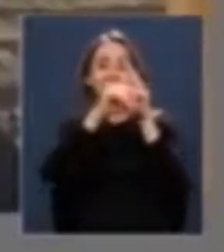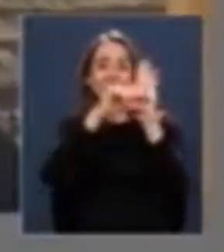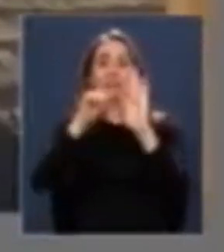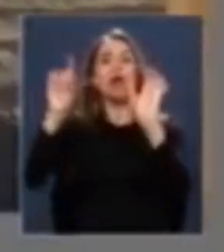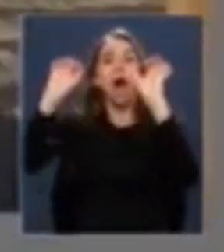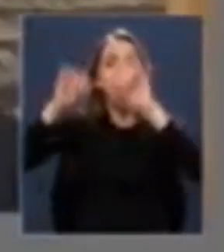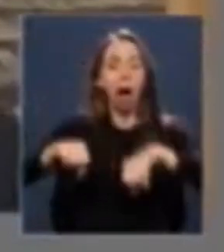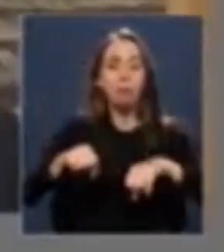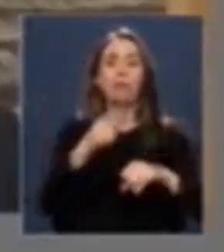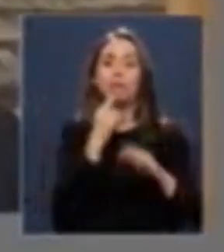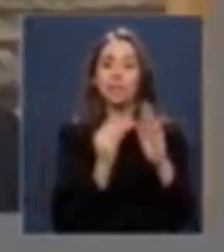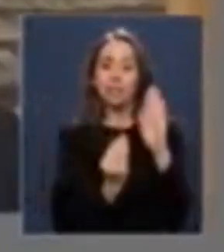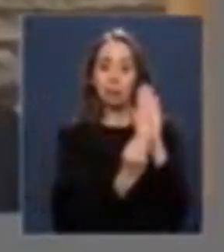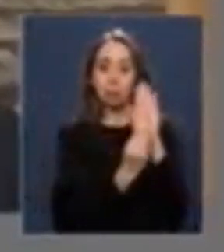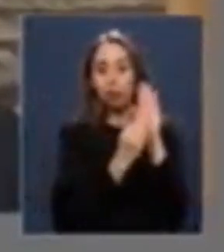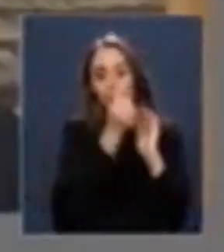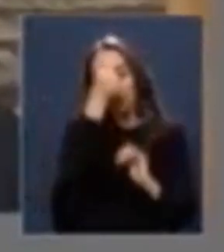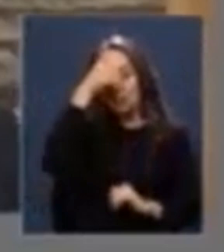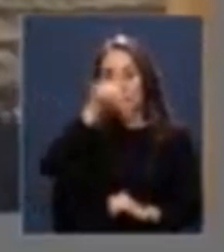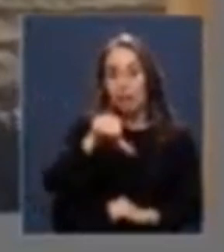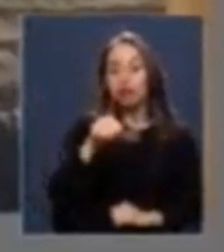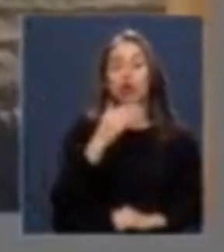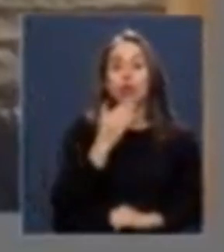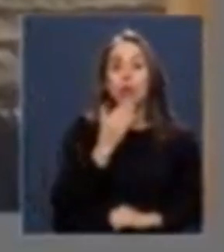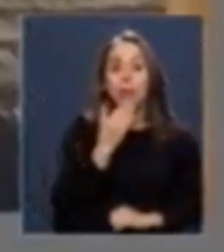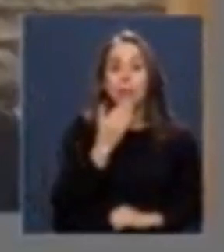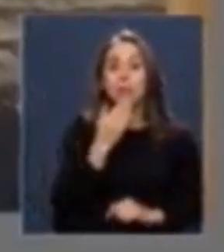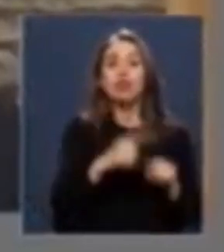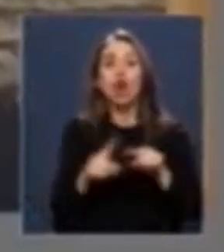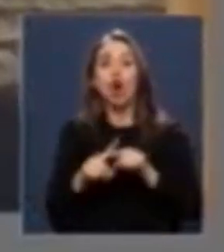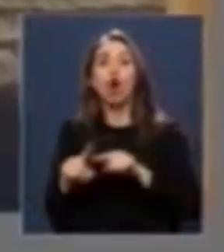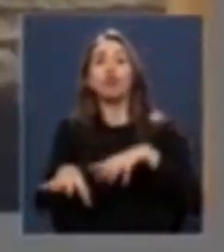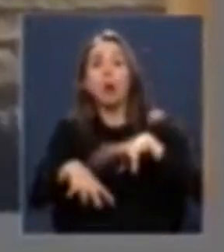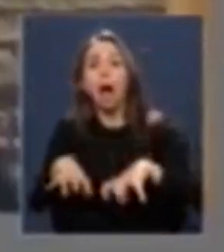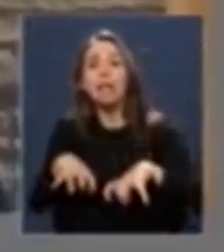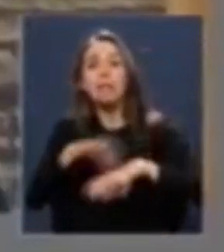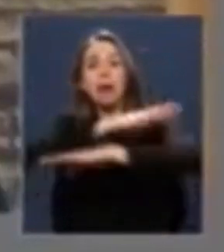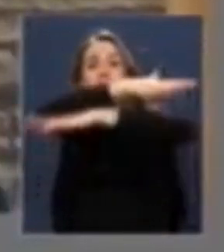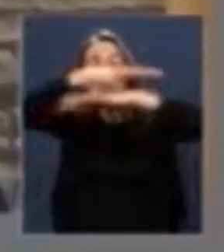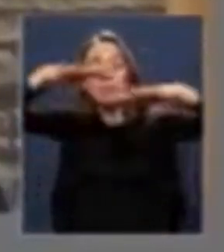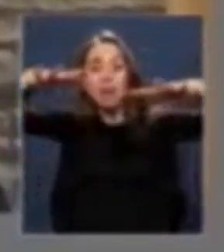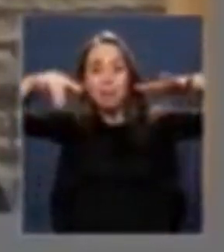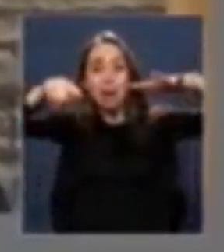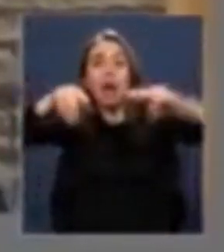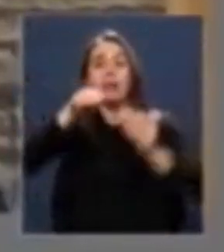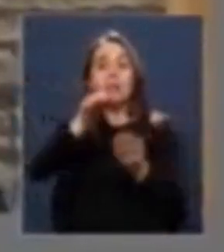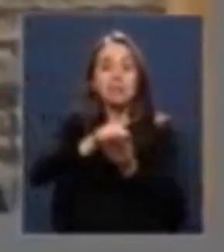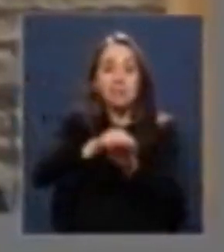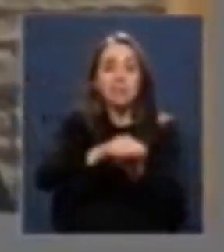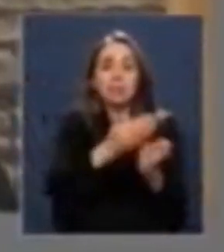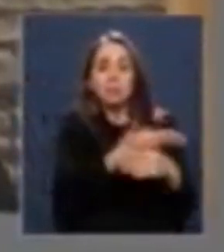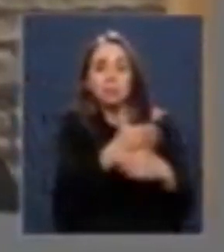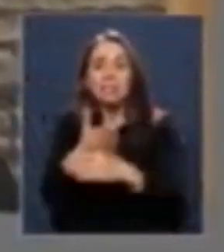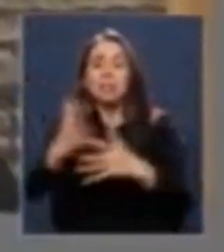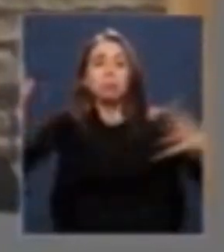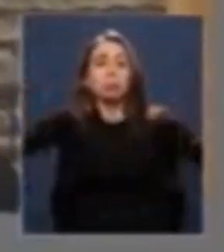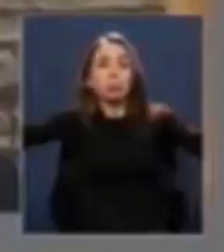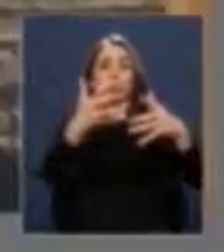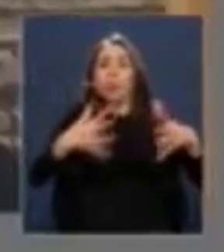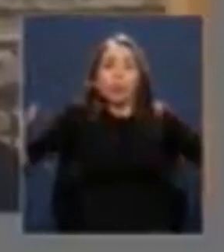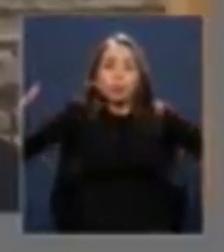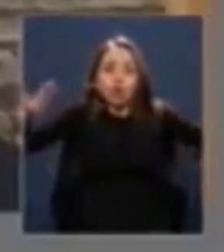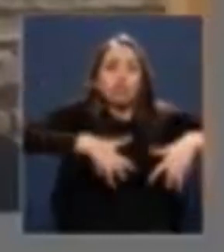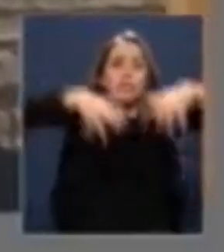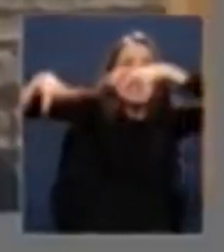de extender estas sanciones hacia los recursos que se encuentran en estado de sobreexplotado, agotado